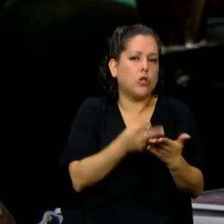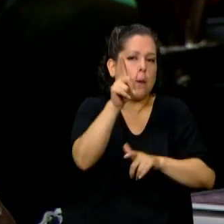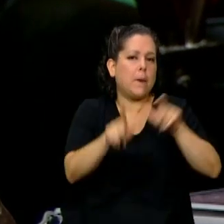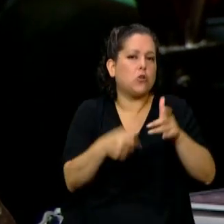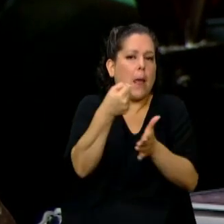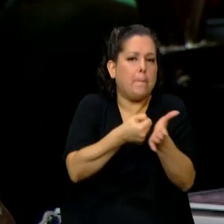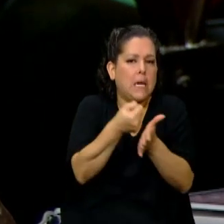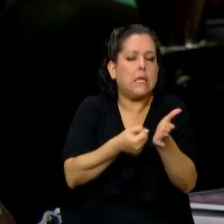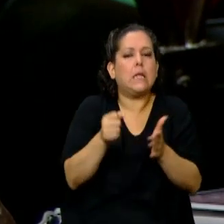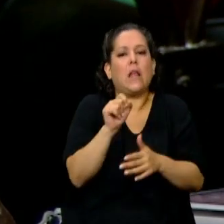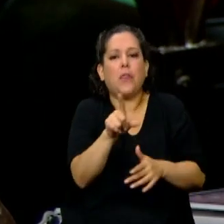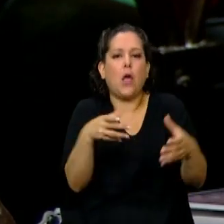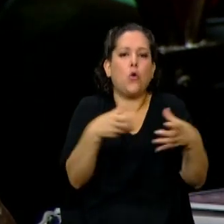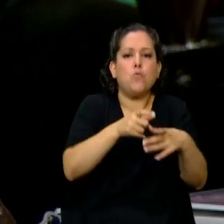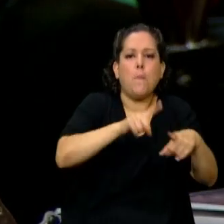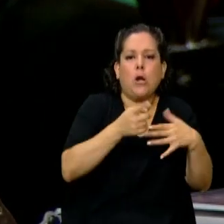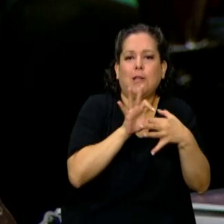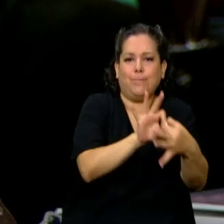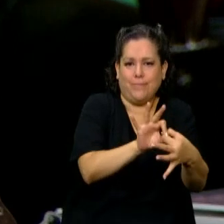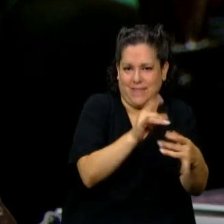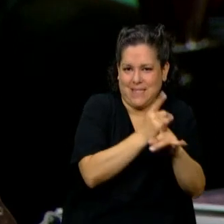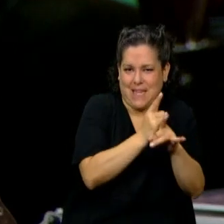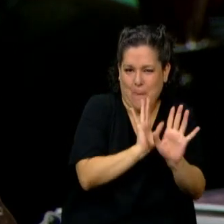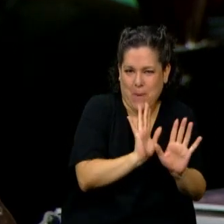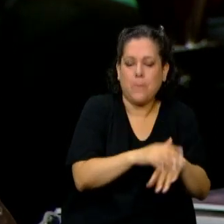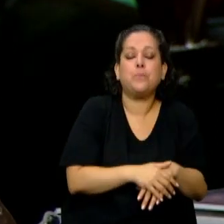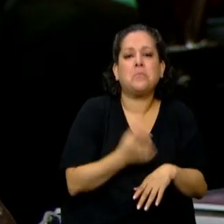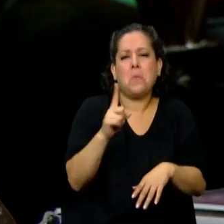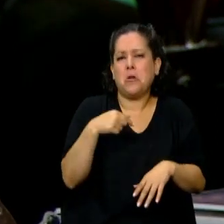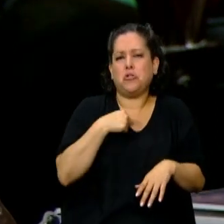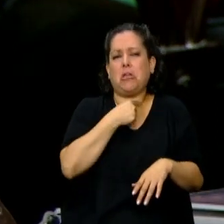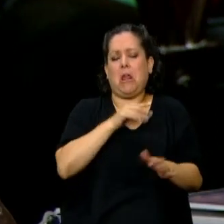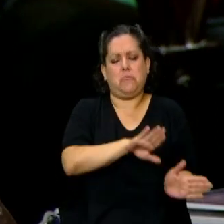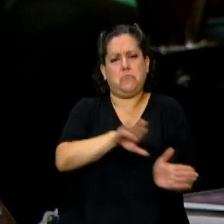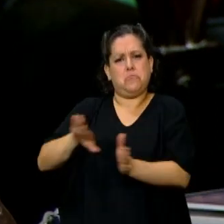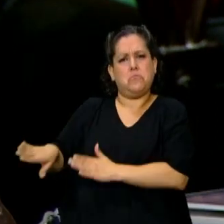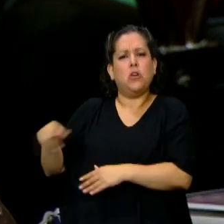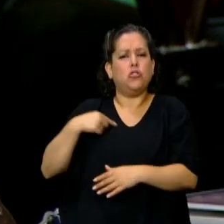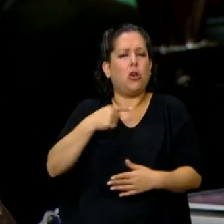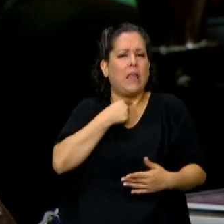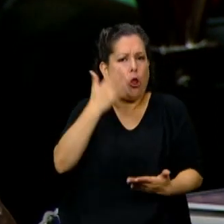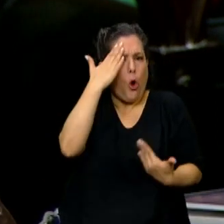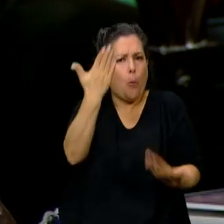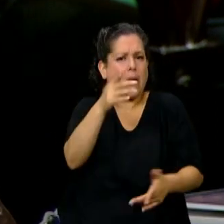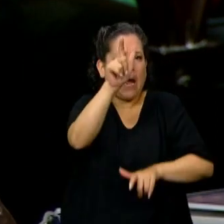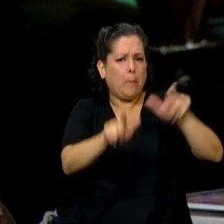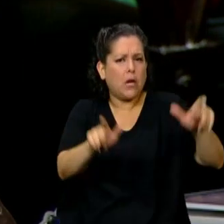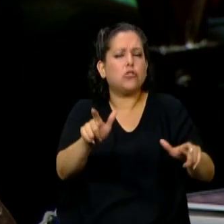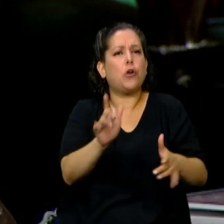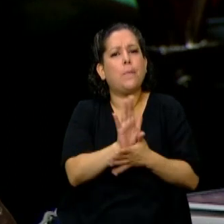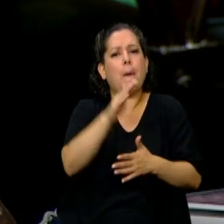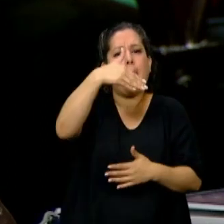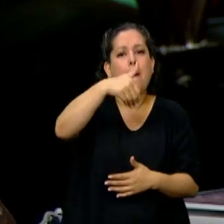o cual espacio político. Quiero dejar de lado esa práctica y rendirle homenaje a personas como Maribel